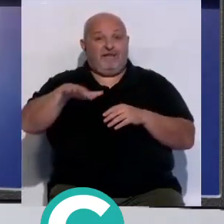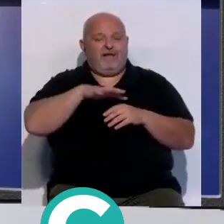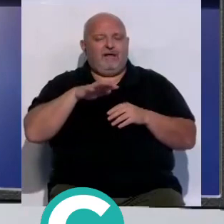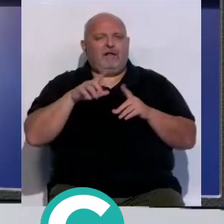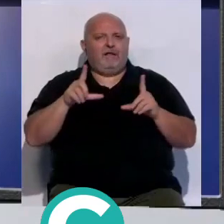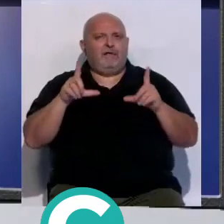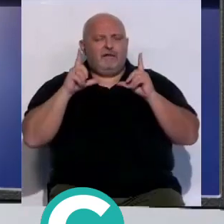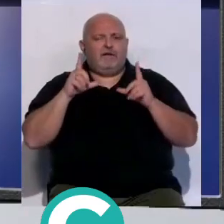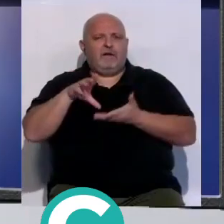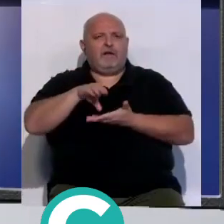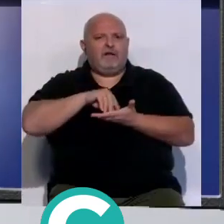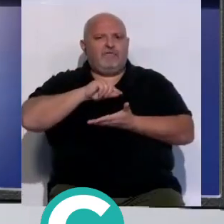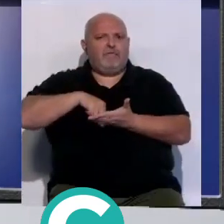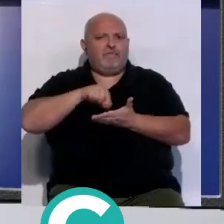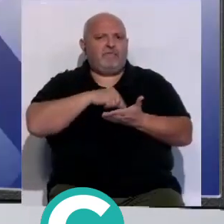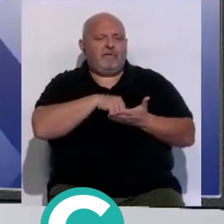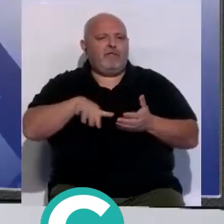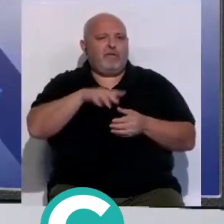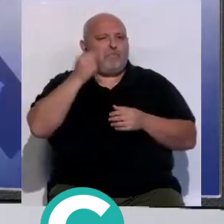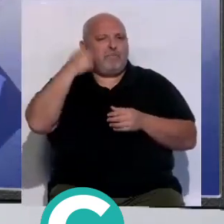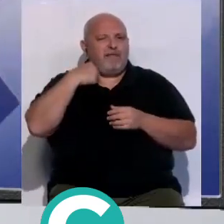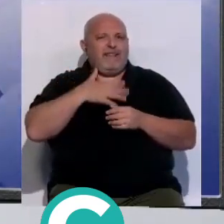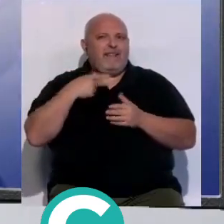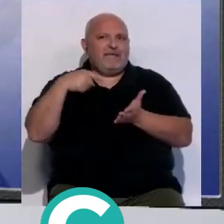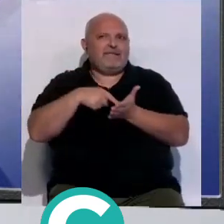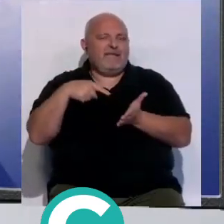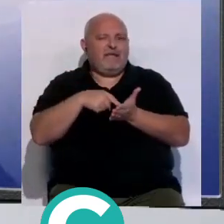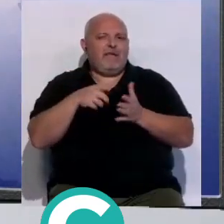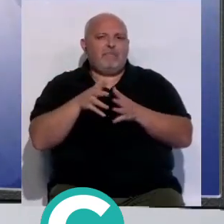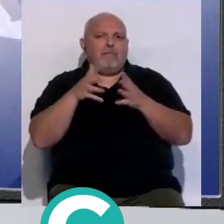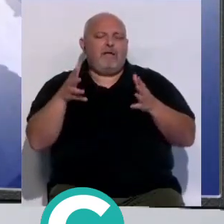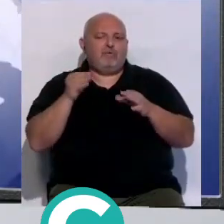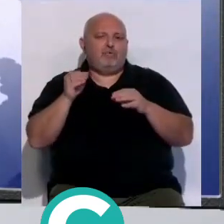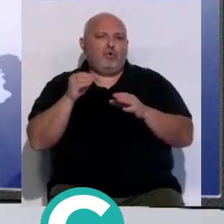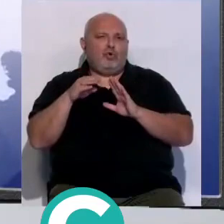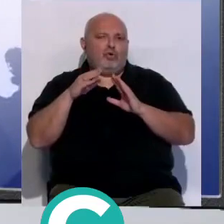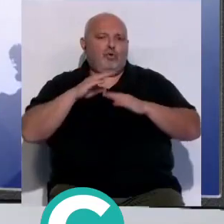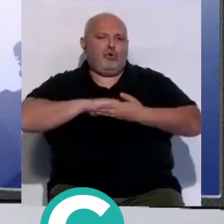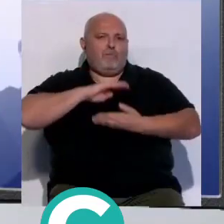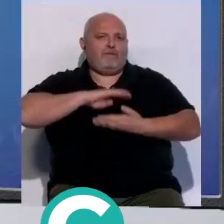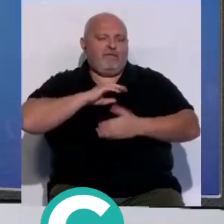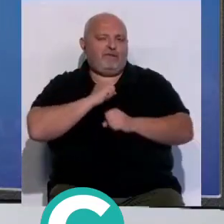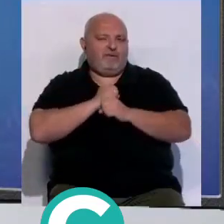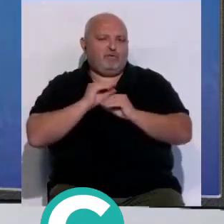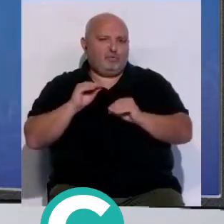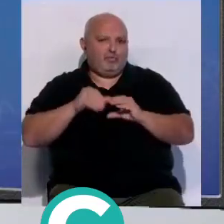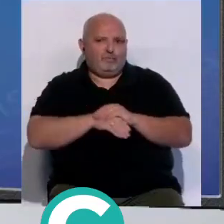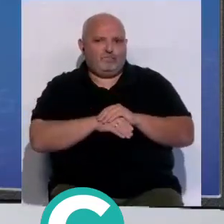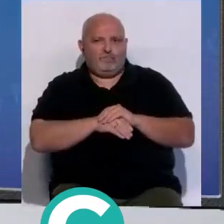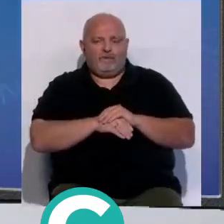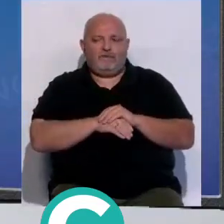protagonizaron una recogida de firmas en la Plaza del Palillero exigiendo el incremento de sus competencias en el sistema sanitario